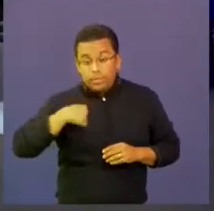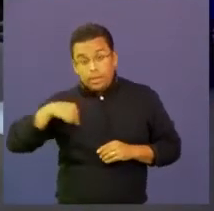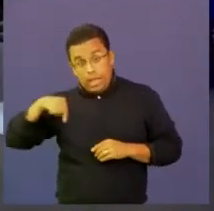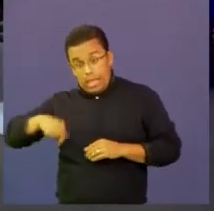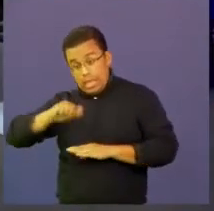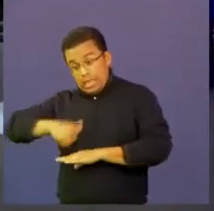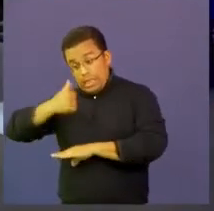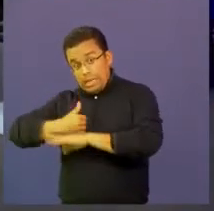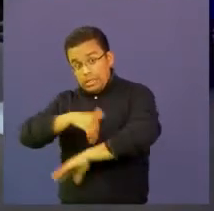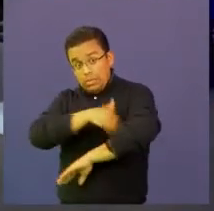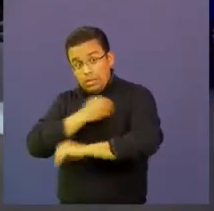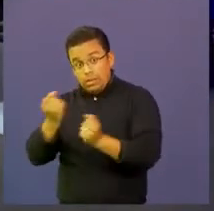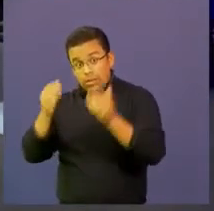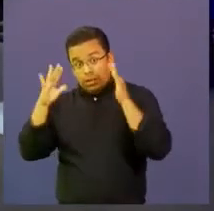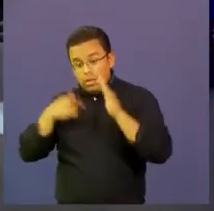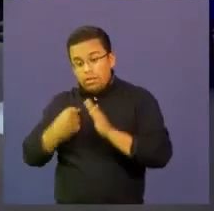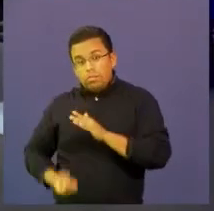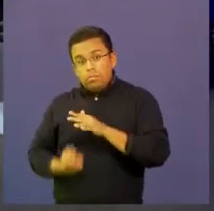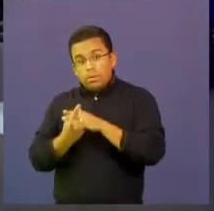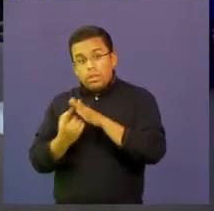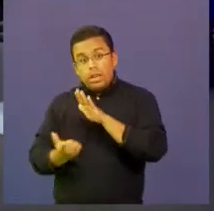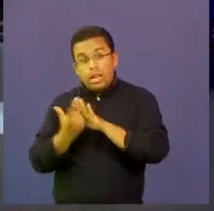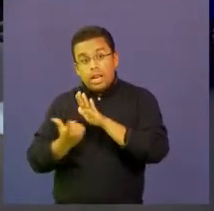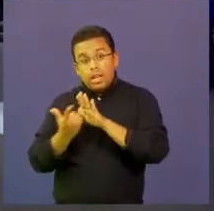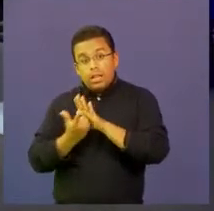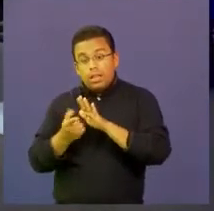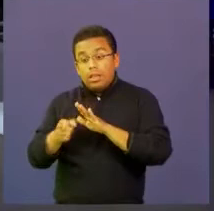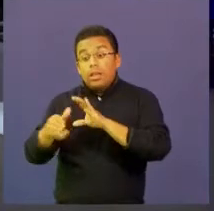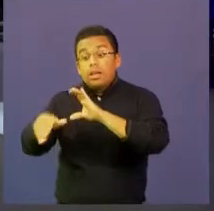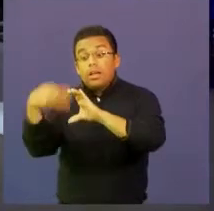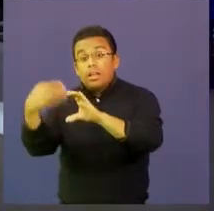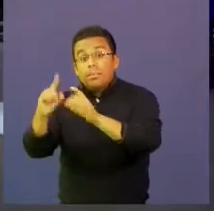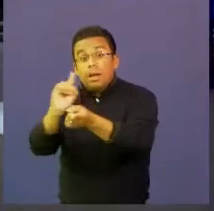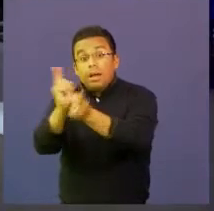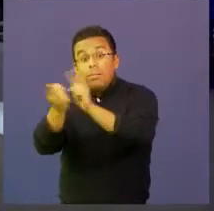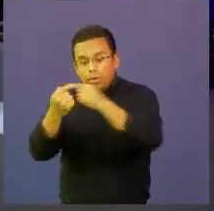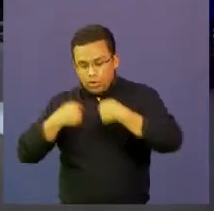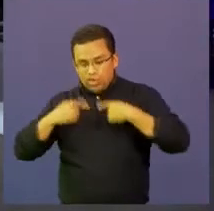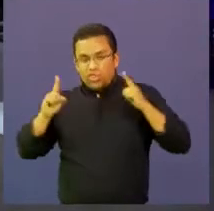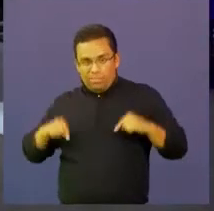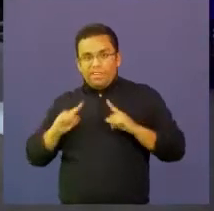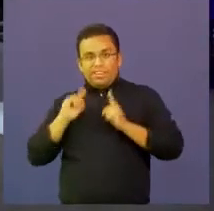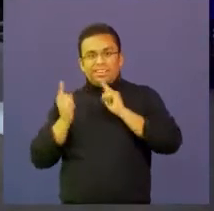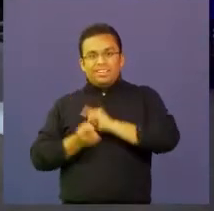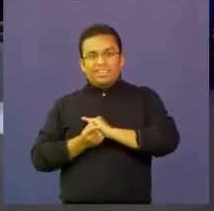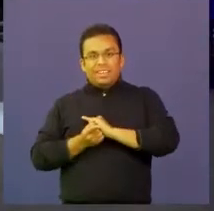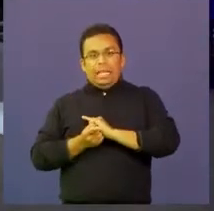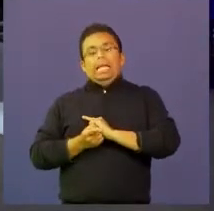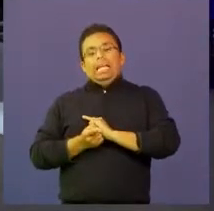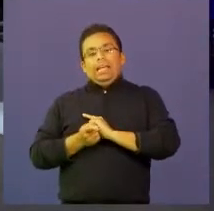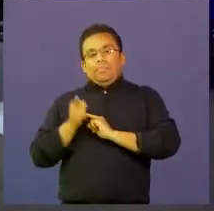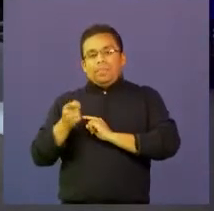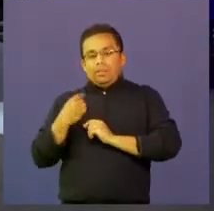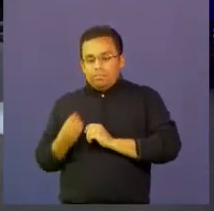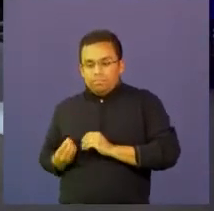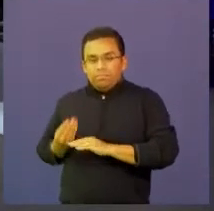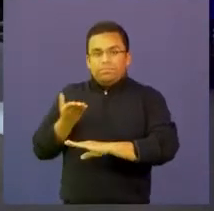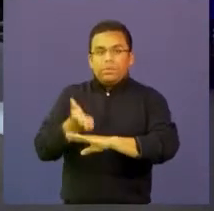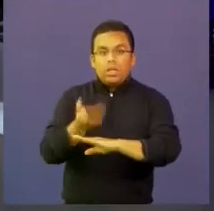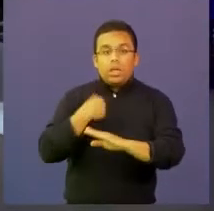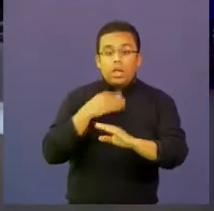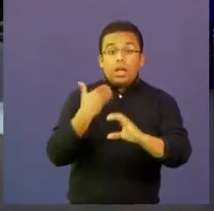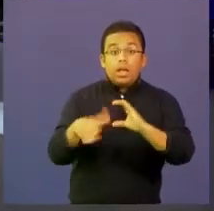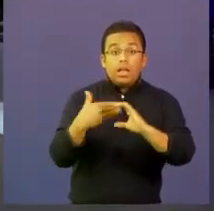dirección creamos una cartilla que se llama en clima cambio yo también esta cartilla tiene cómo podemos incorporar cambio